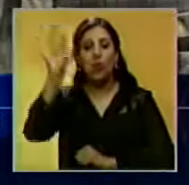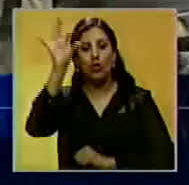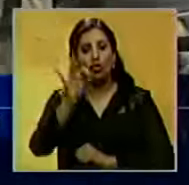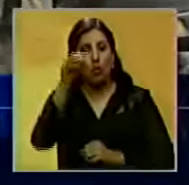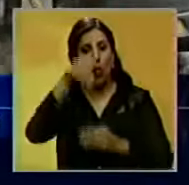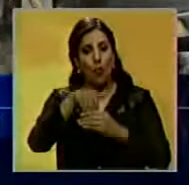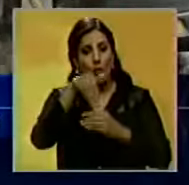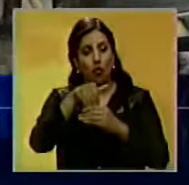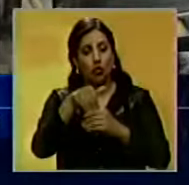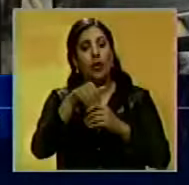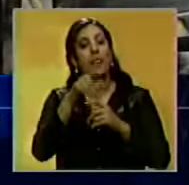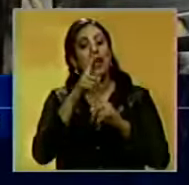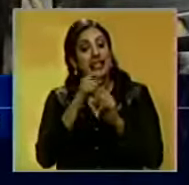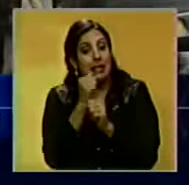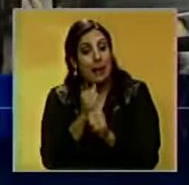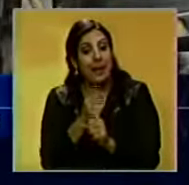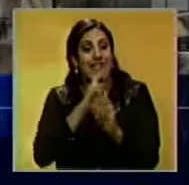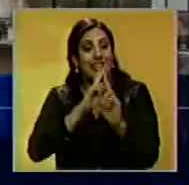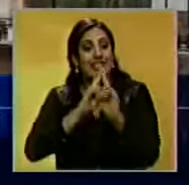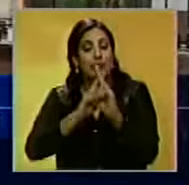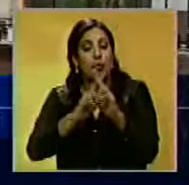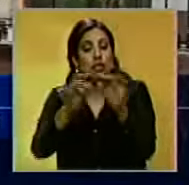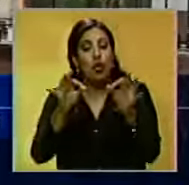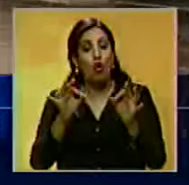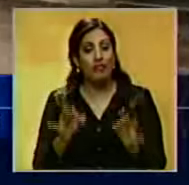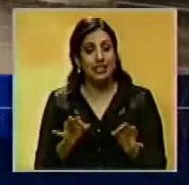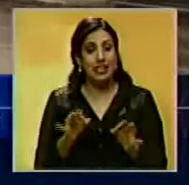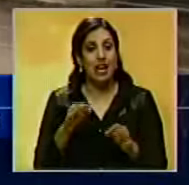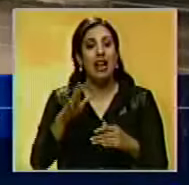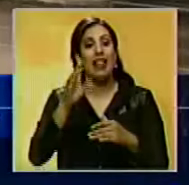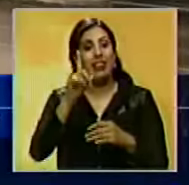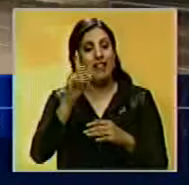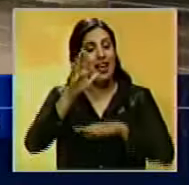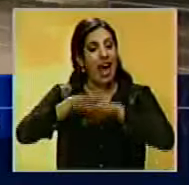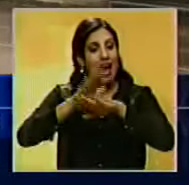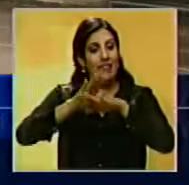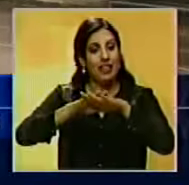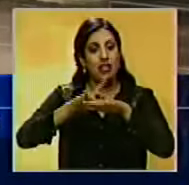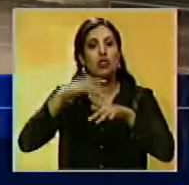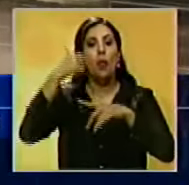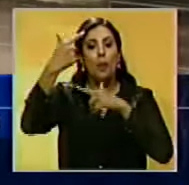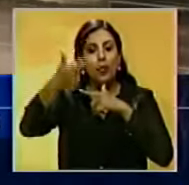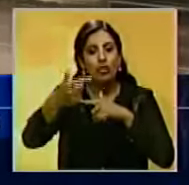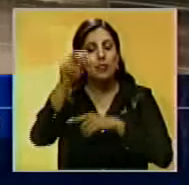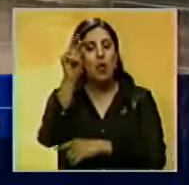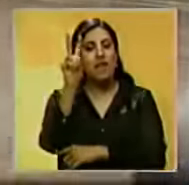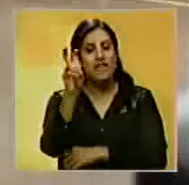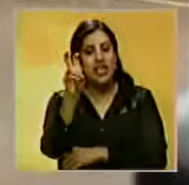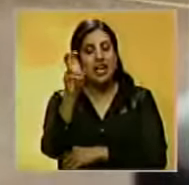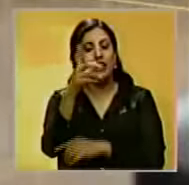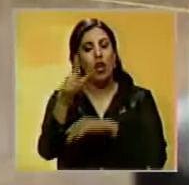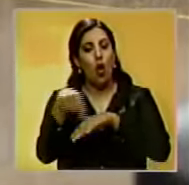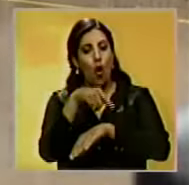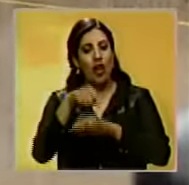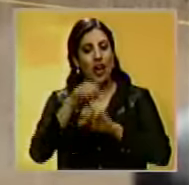de los votos. Se espera que los resultados oficiales del referéndum sean anunciados el próximo viernes en horas de la mañana.